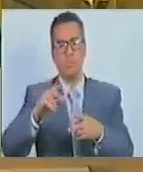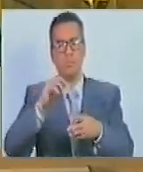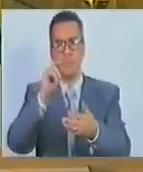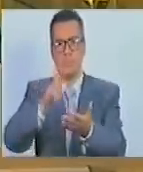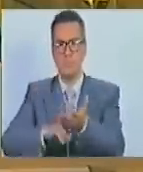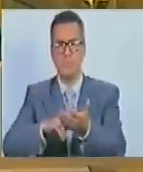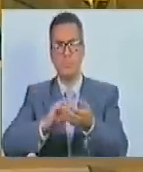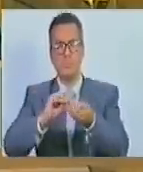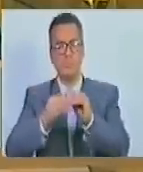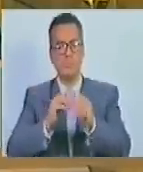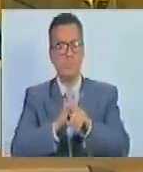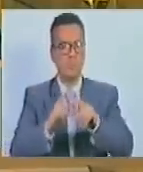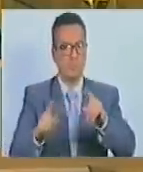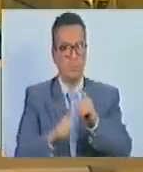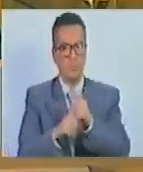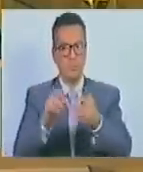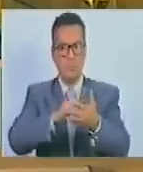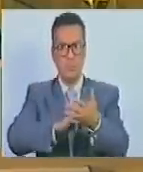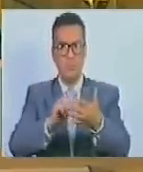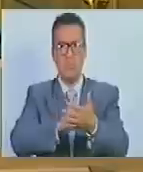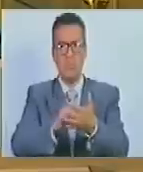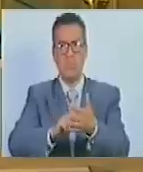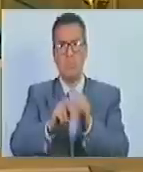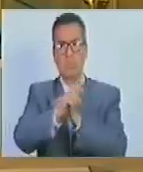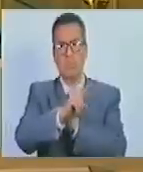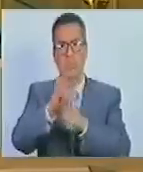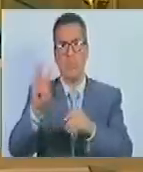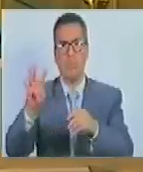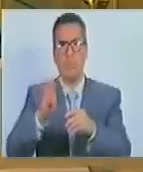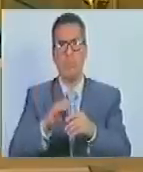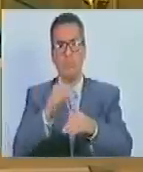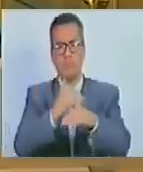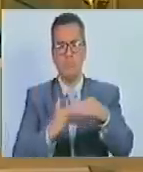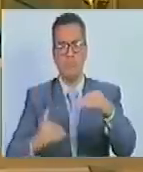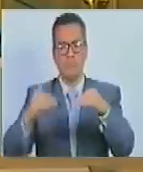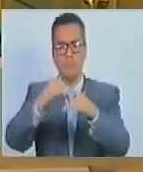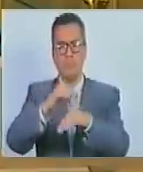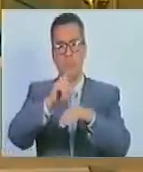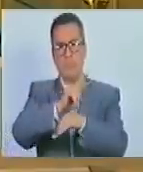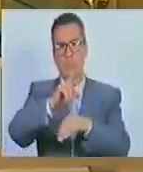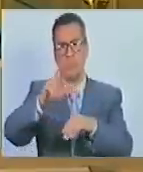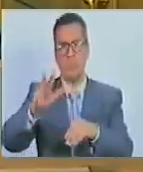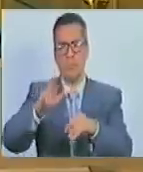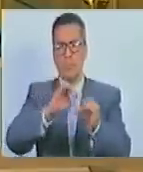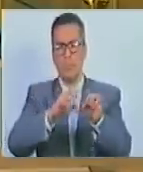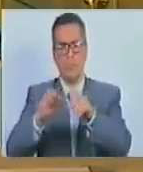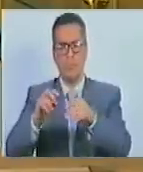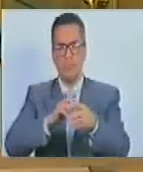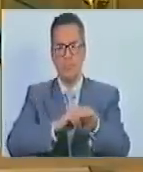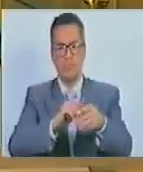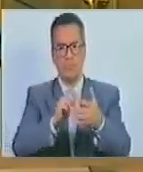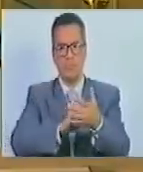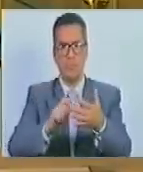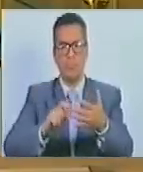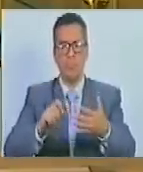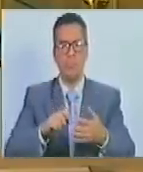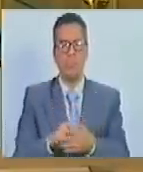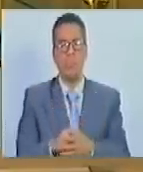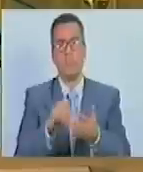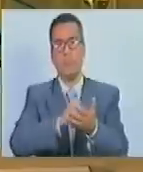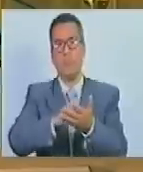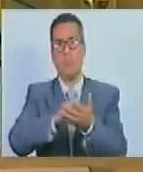aprobar con modificación el contenido del artículo 24 que pasa a ser el artículo 23 quedando redactado de la siguiente manera